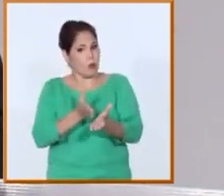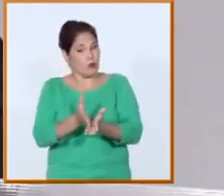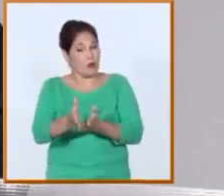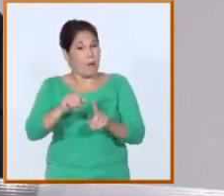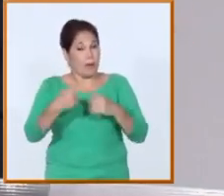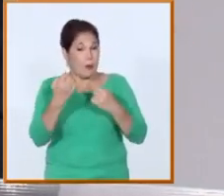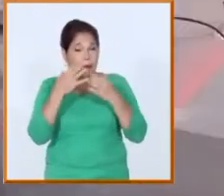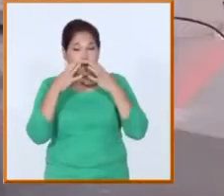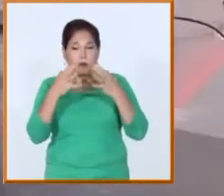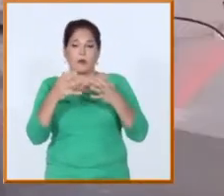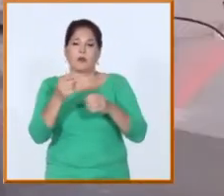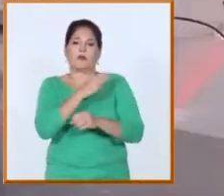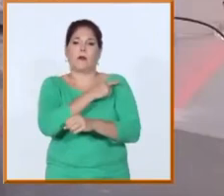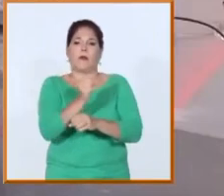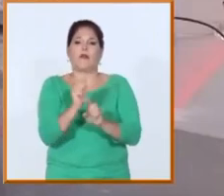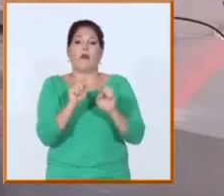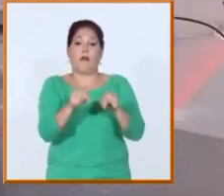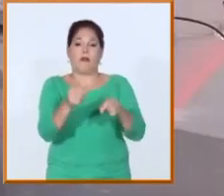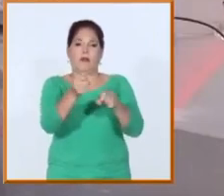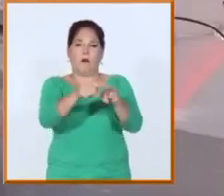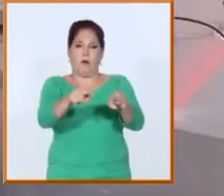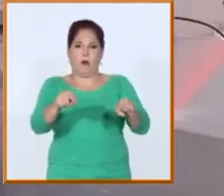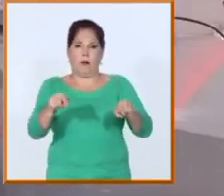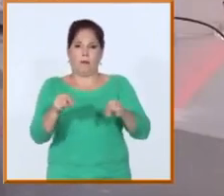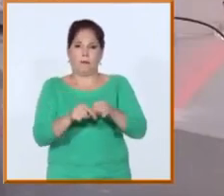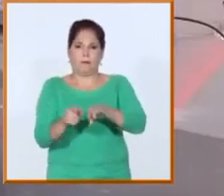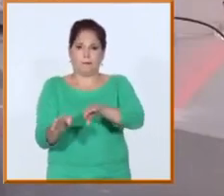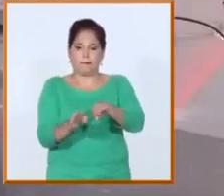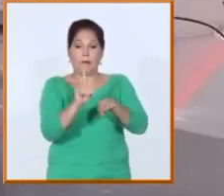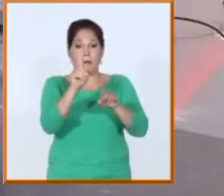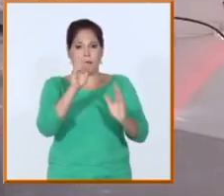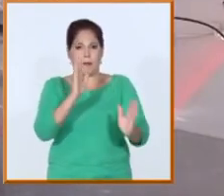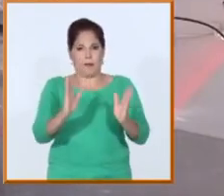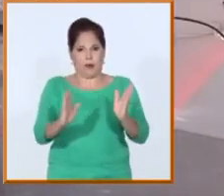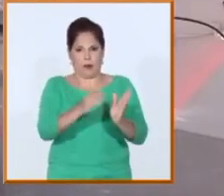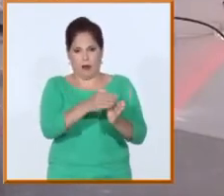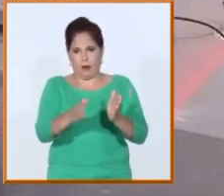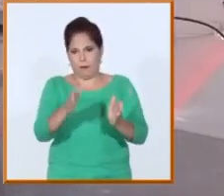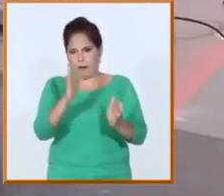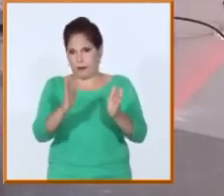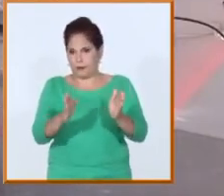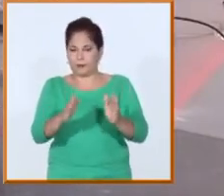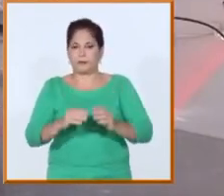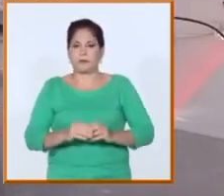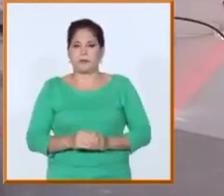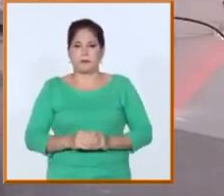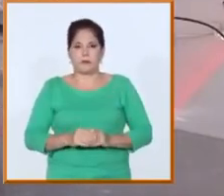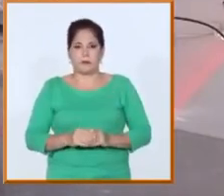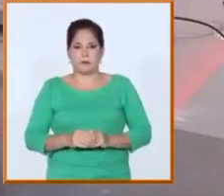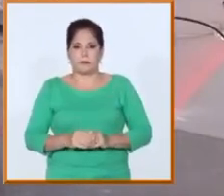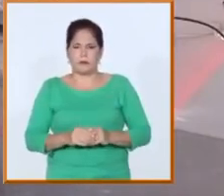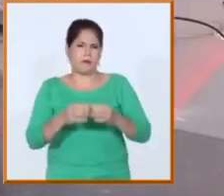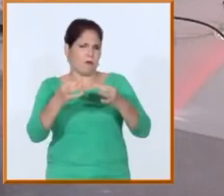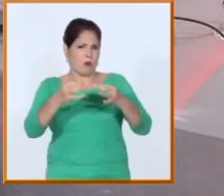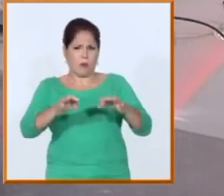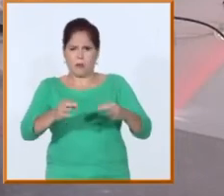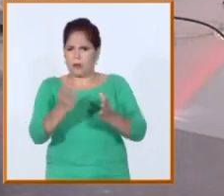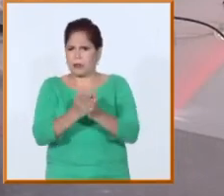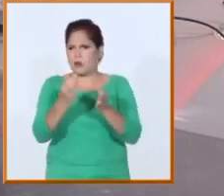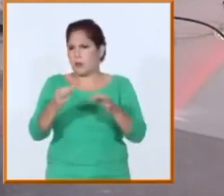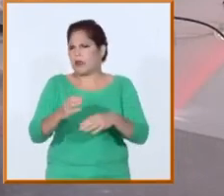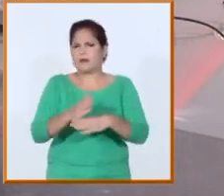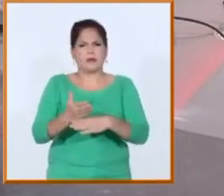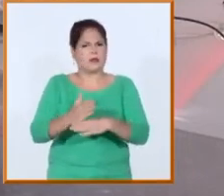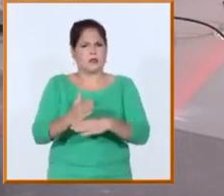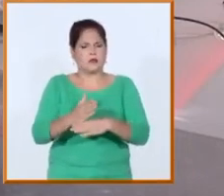momento. Cuando se habla de esta primera etapa y esa normalidad, es una normalidad en la que también, de todas